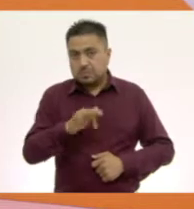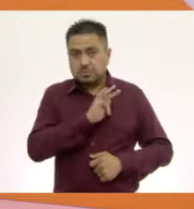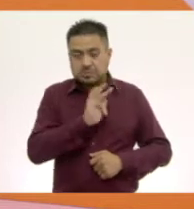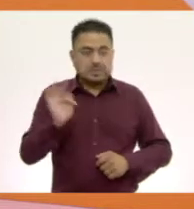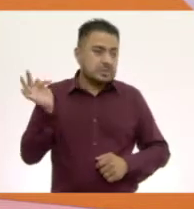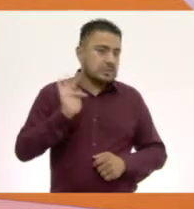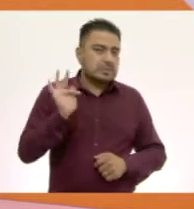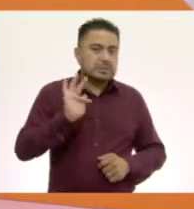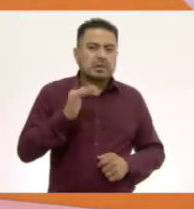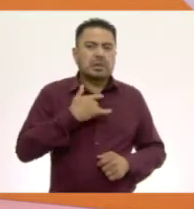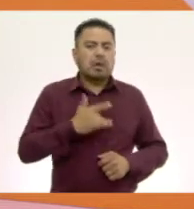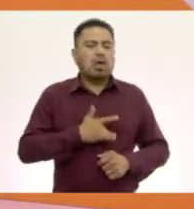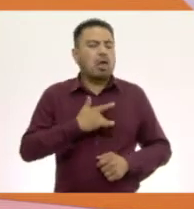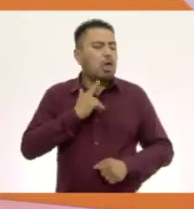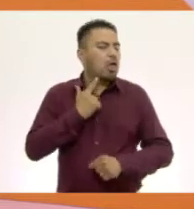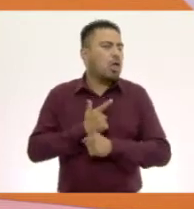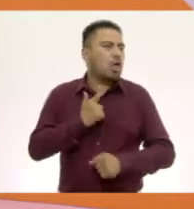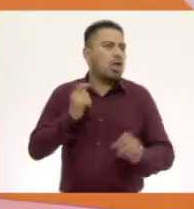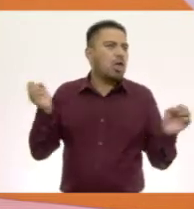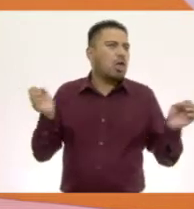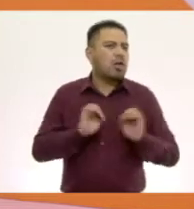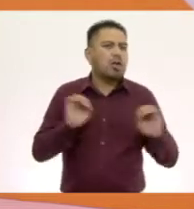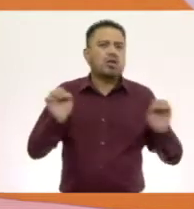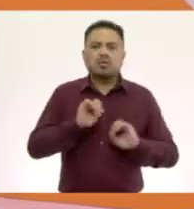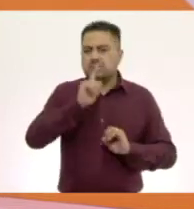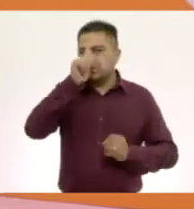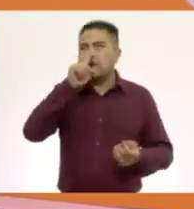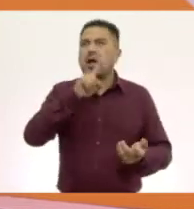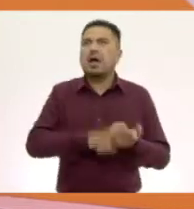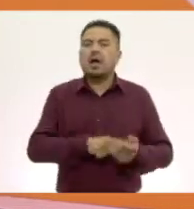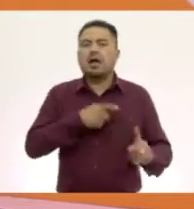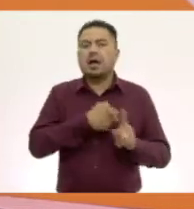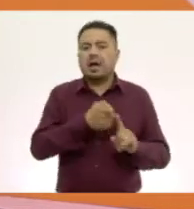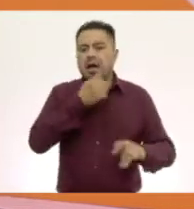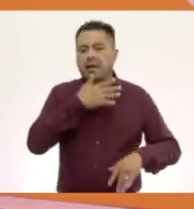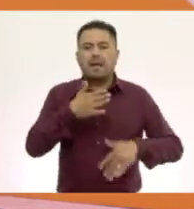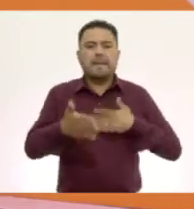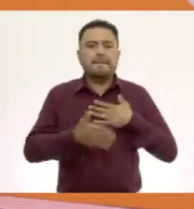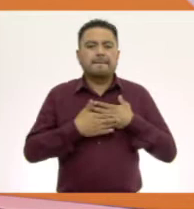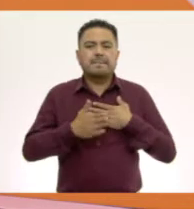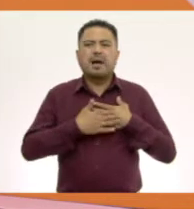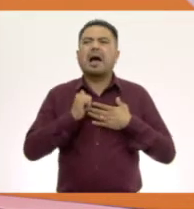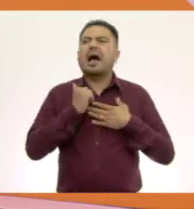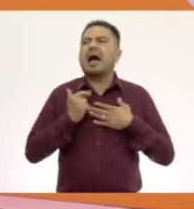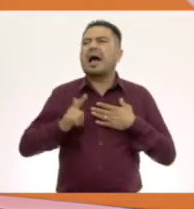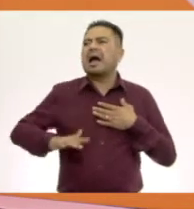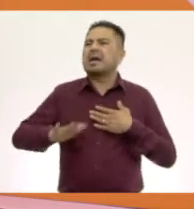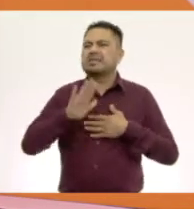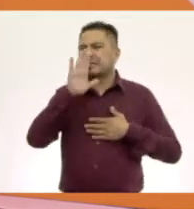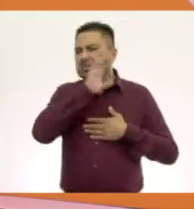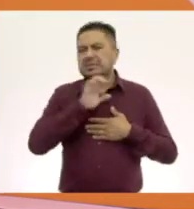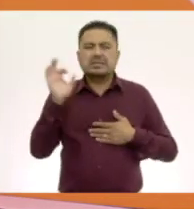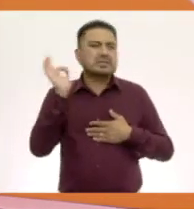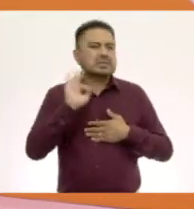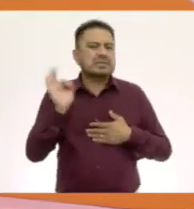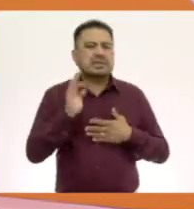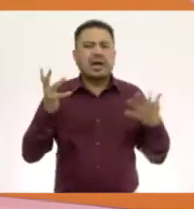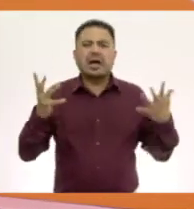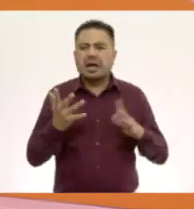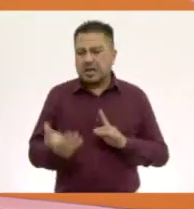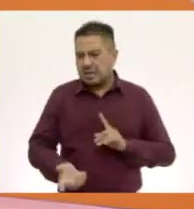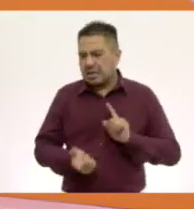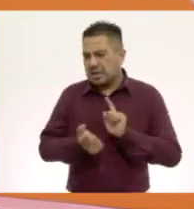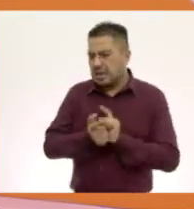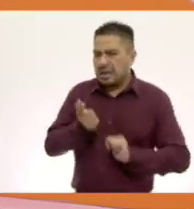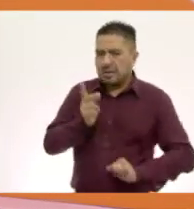ser que no me haya percatado de esa luz que está indicando que algo está caliente, a lo mejor si acerco un poquito